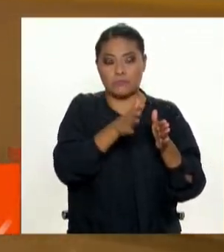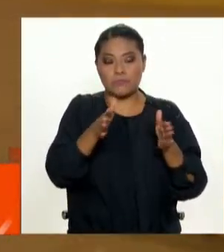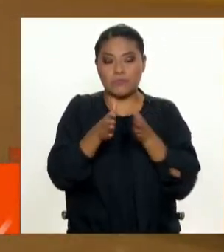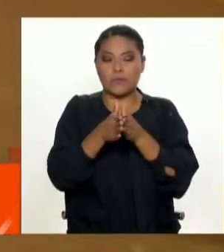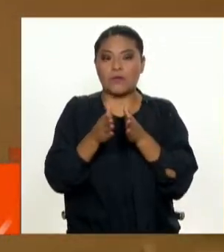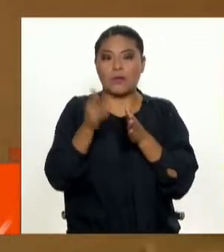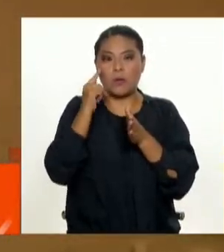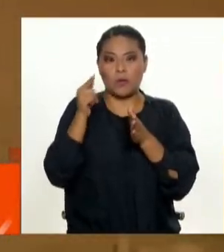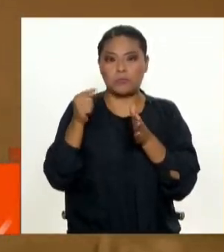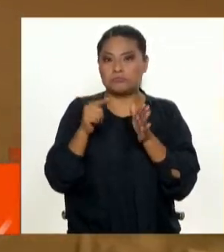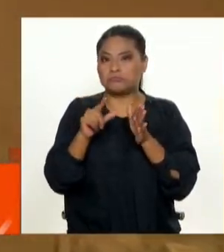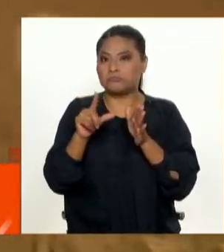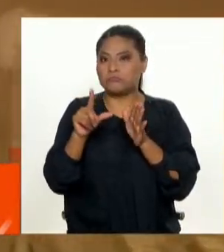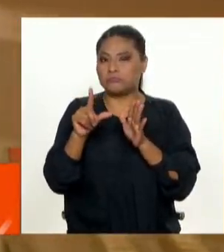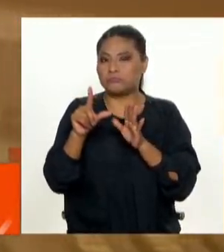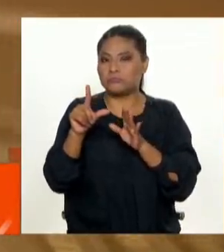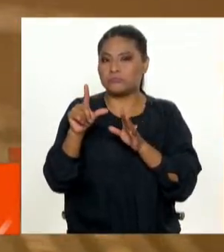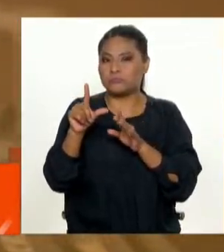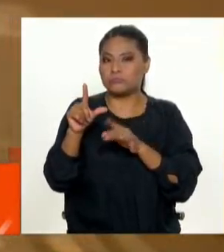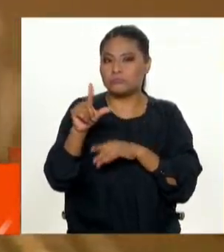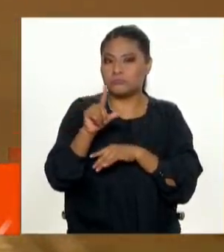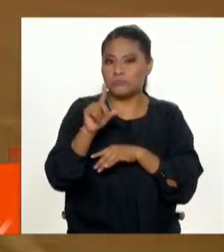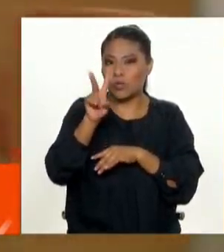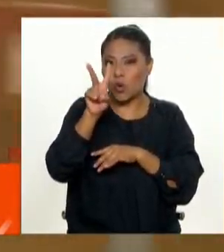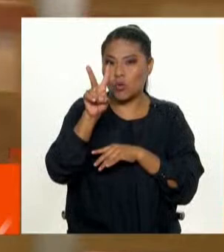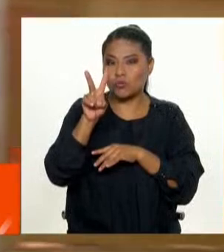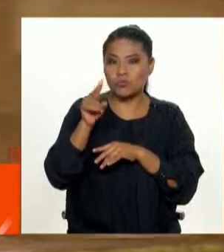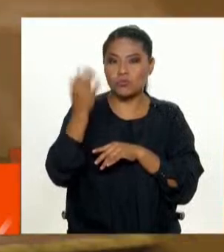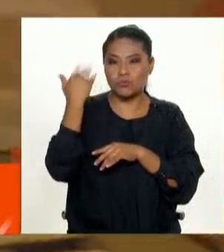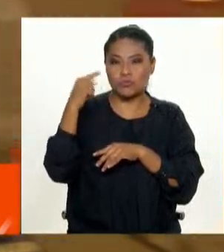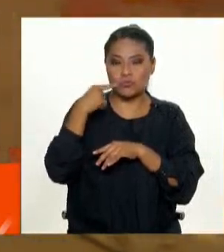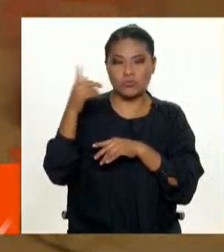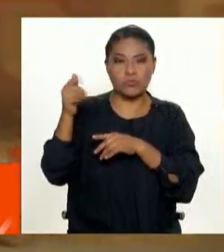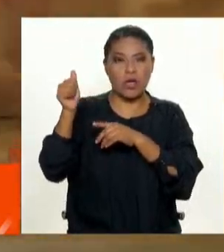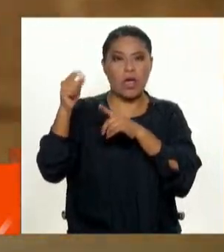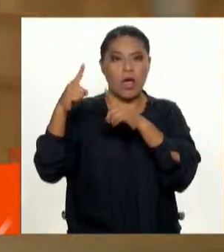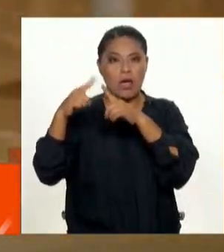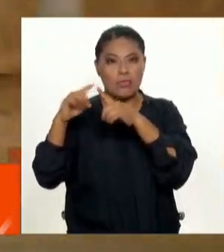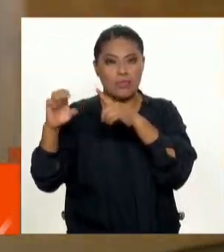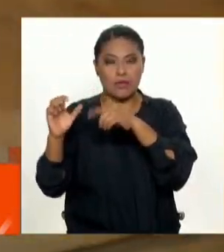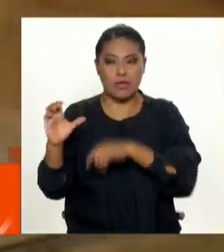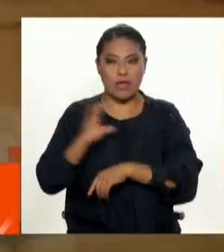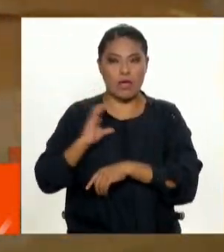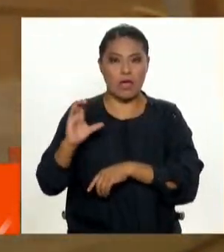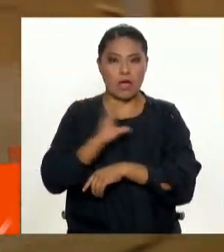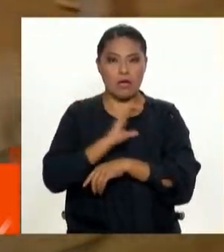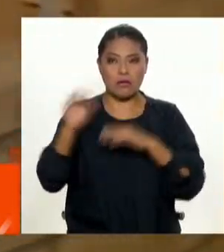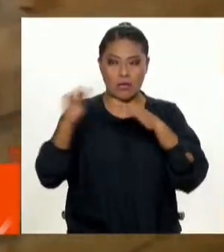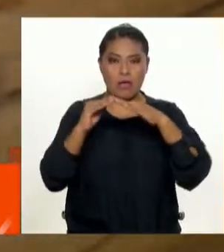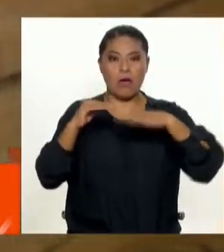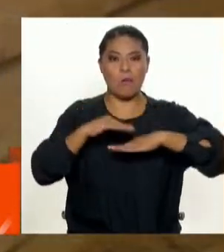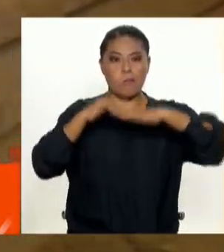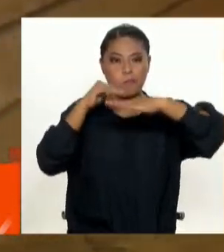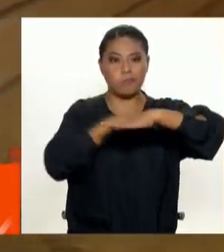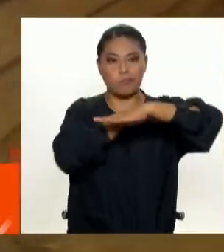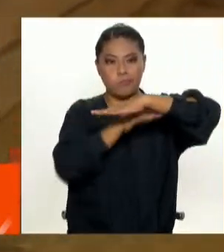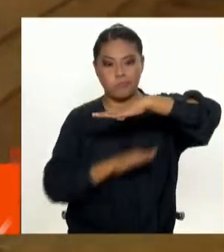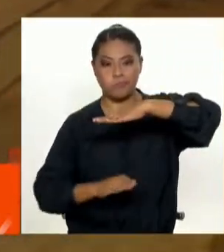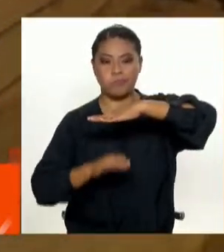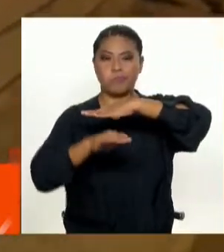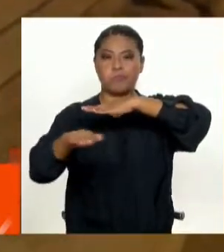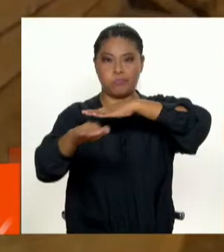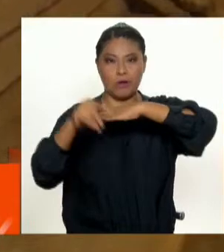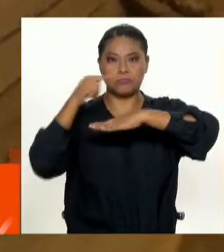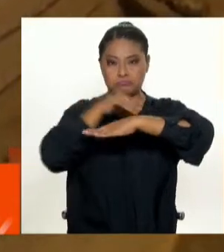del metro de Lima que va a cubrir ATE con el Callao y viceversa. Es subterránea. Este es el Pozo